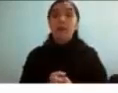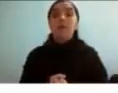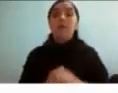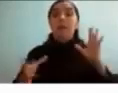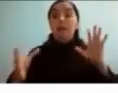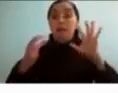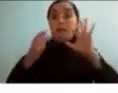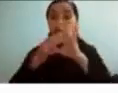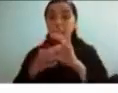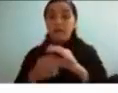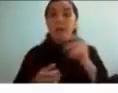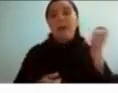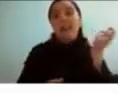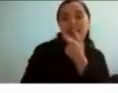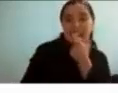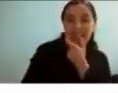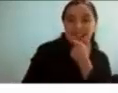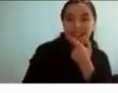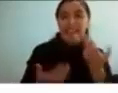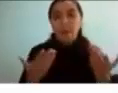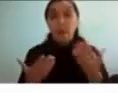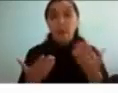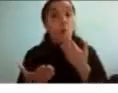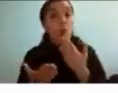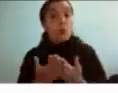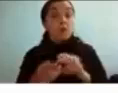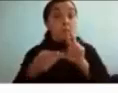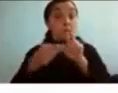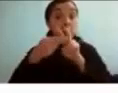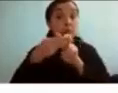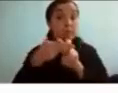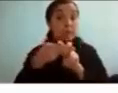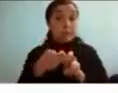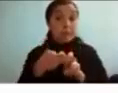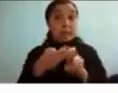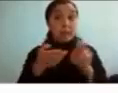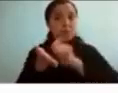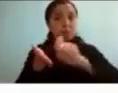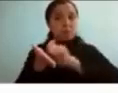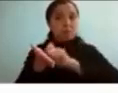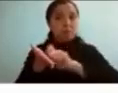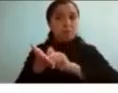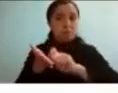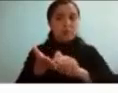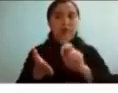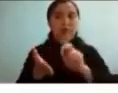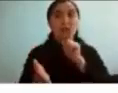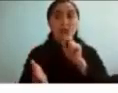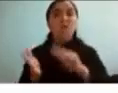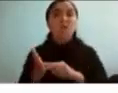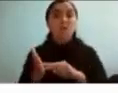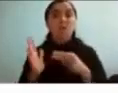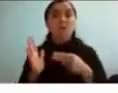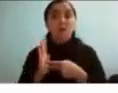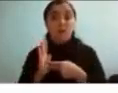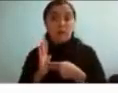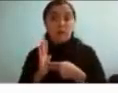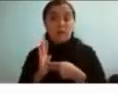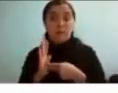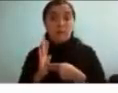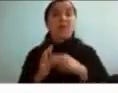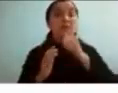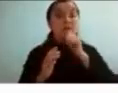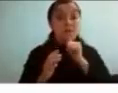tirar tallas de repente pero para cuando tengo que sentarme a escribir un papel muy largo tengo problemas y la falta de productividad